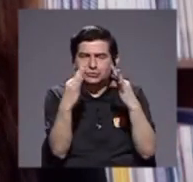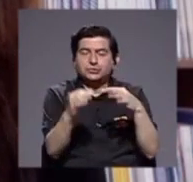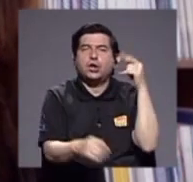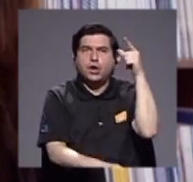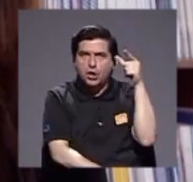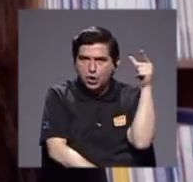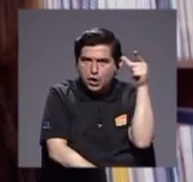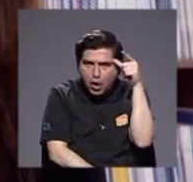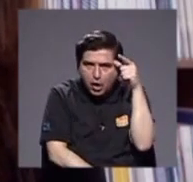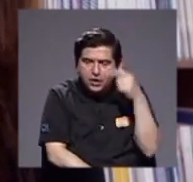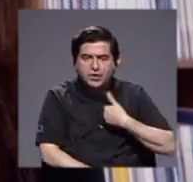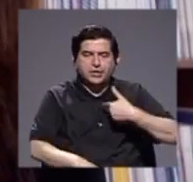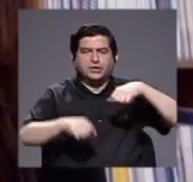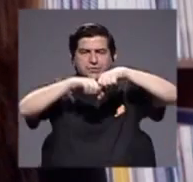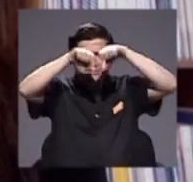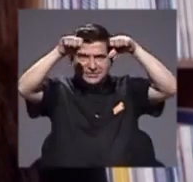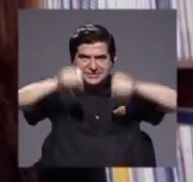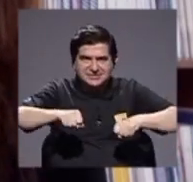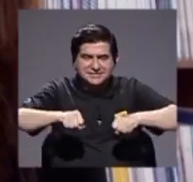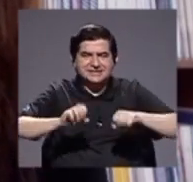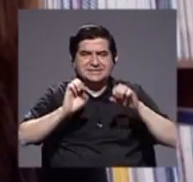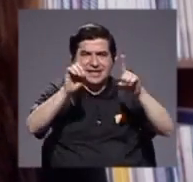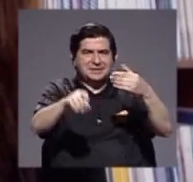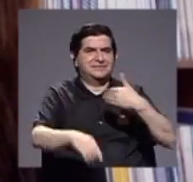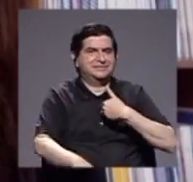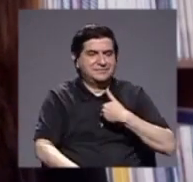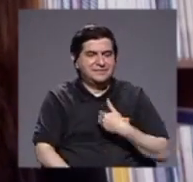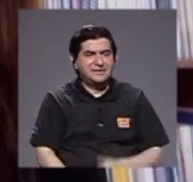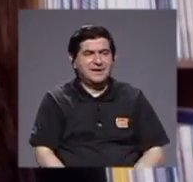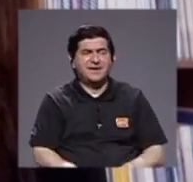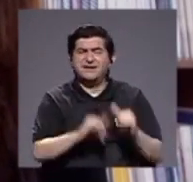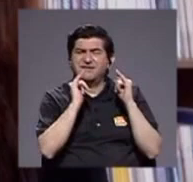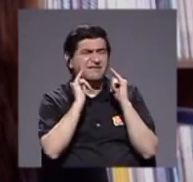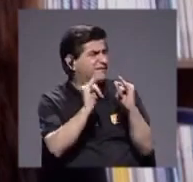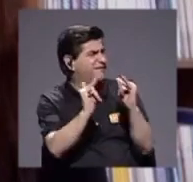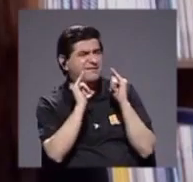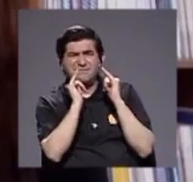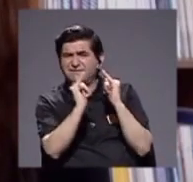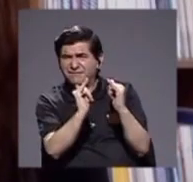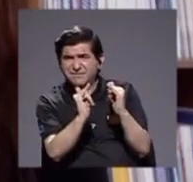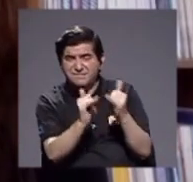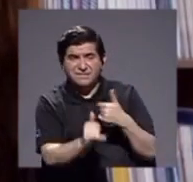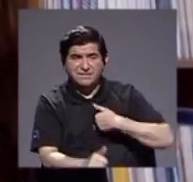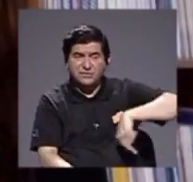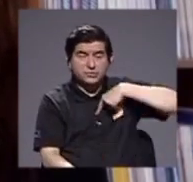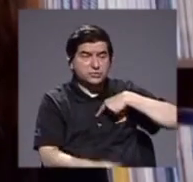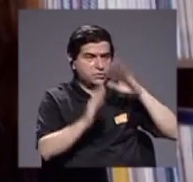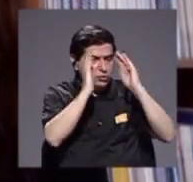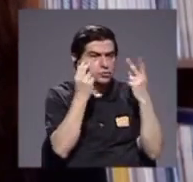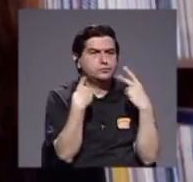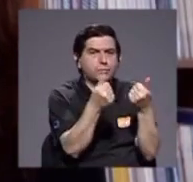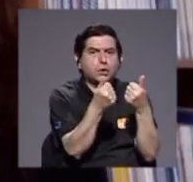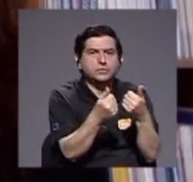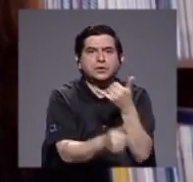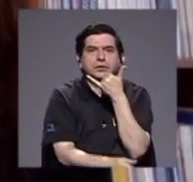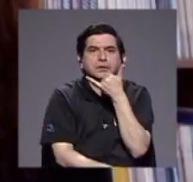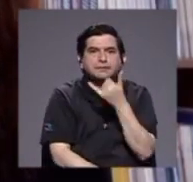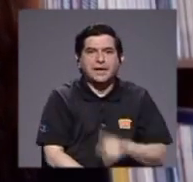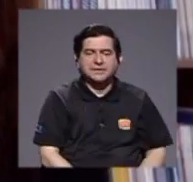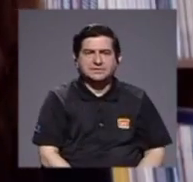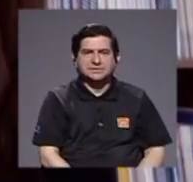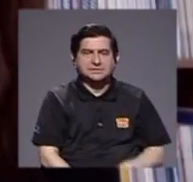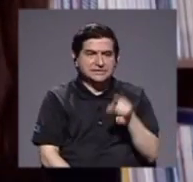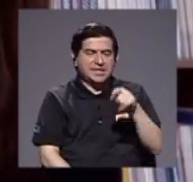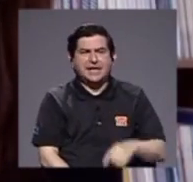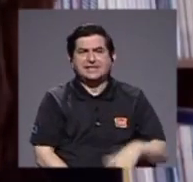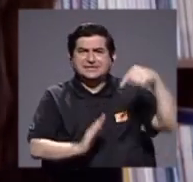tenemos un sistema educativo que con estas desigualdades si no las atendemos rápidamente lo que vamos a tener